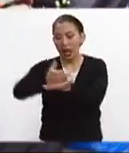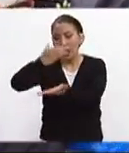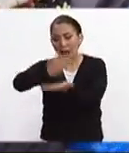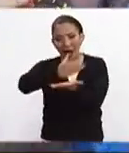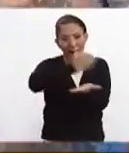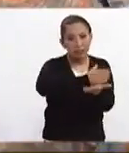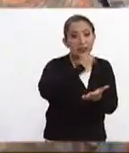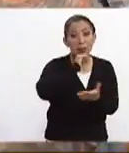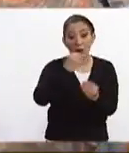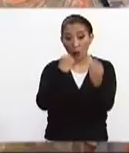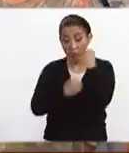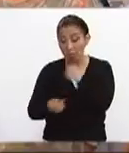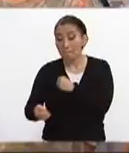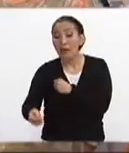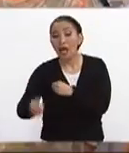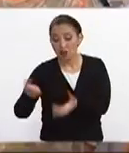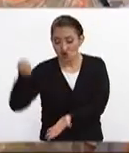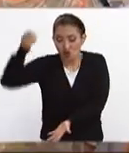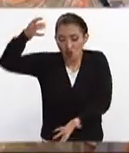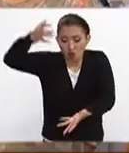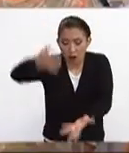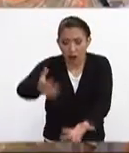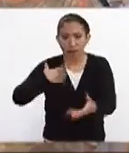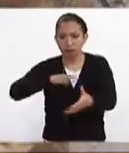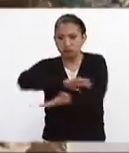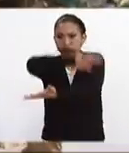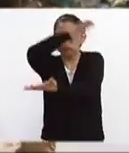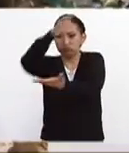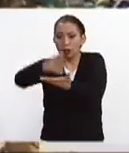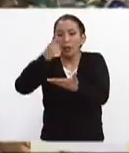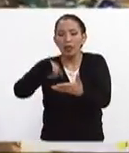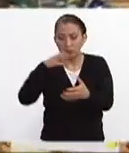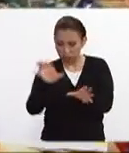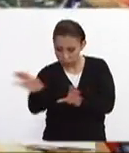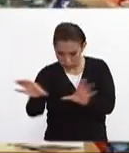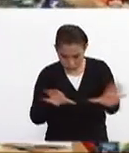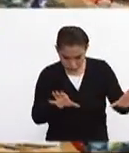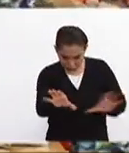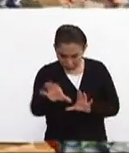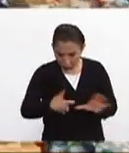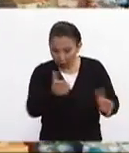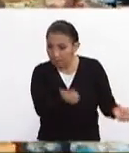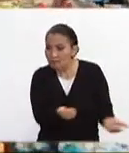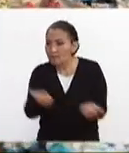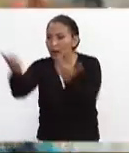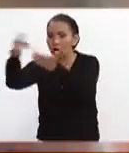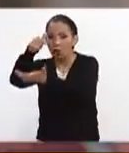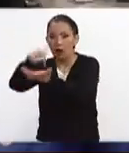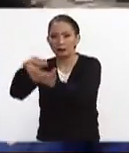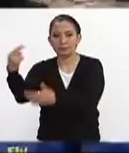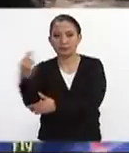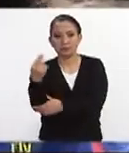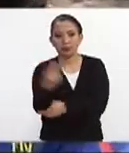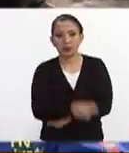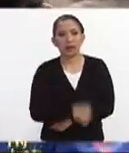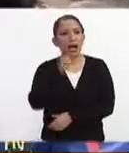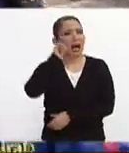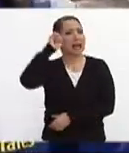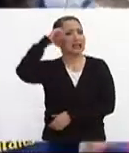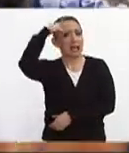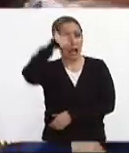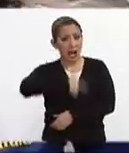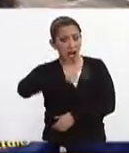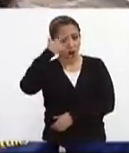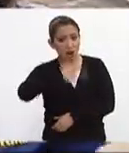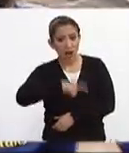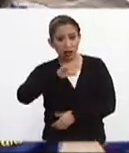e incluso alimento para perros se acumulan a la espera de ser canalizados a donde más se necesita ayer por la noche